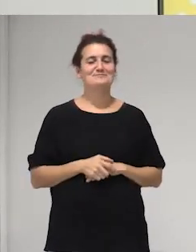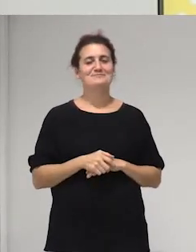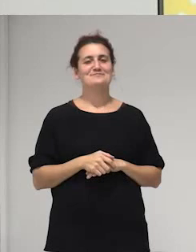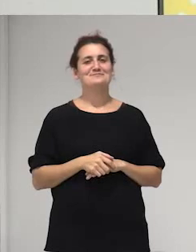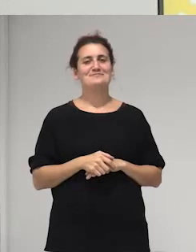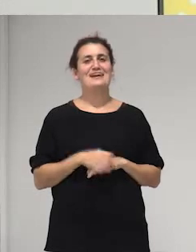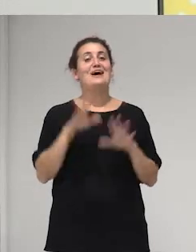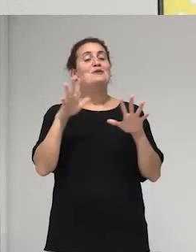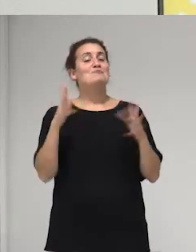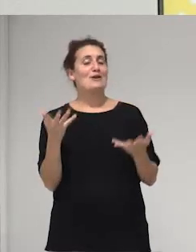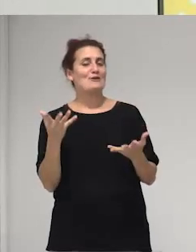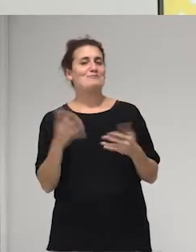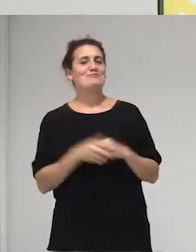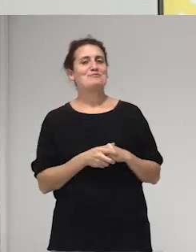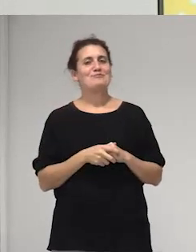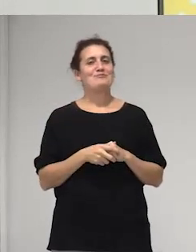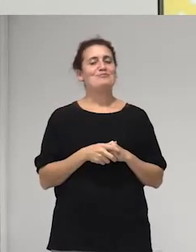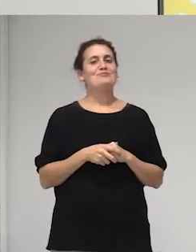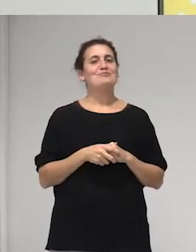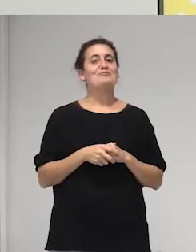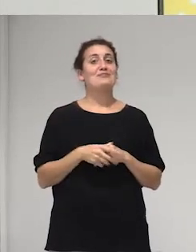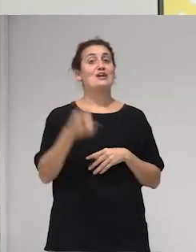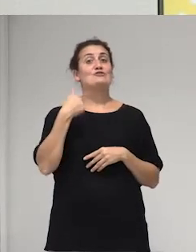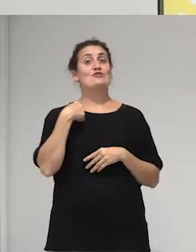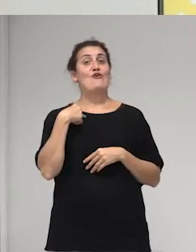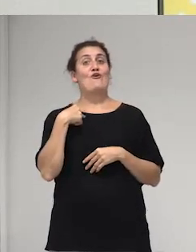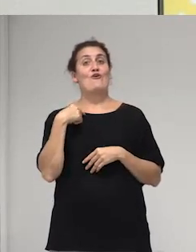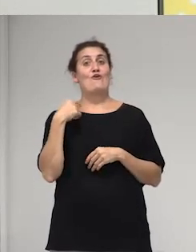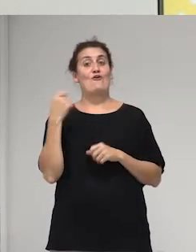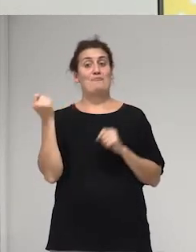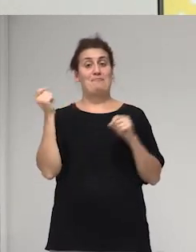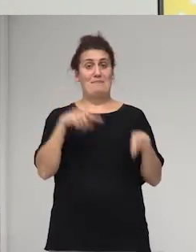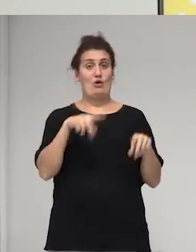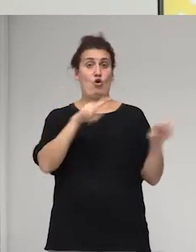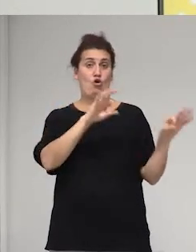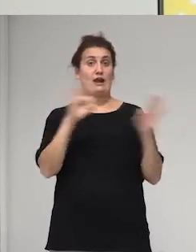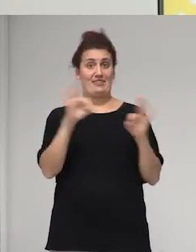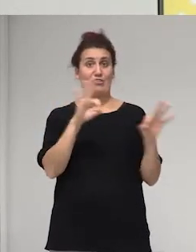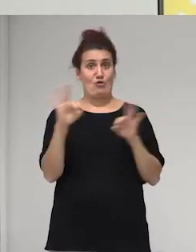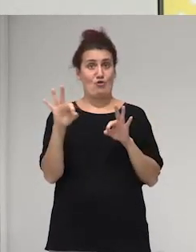bueno bueno yo vengo de una organización que